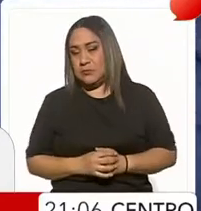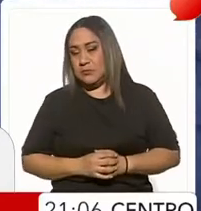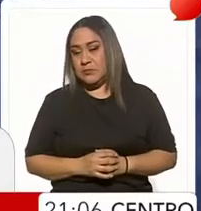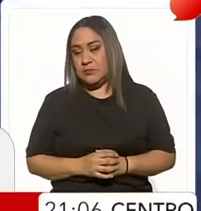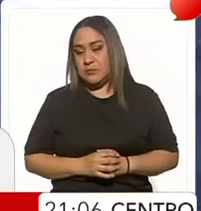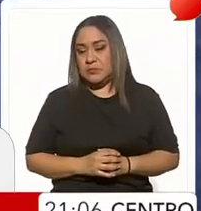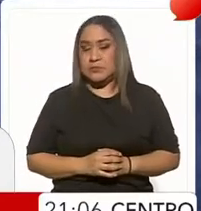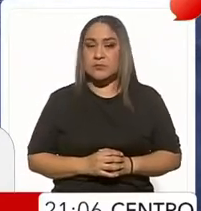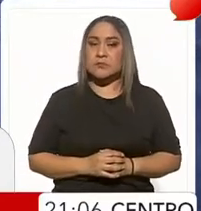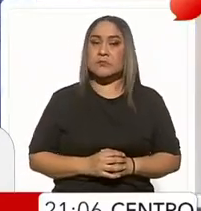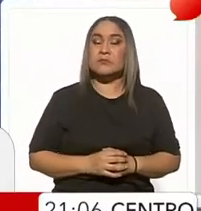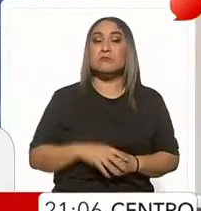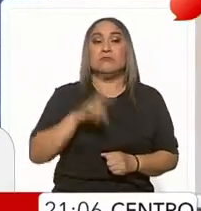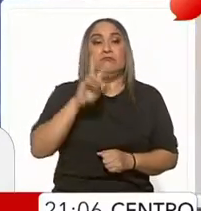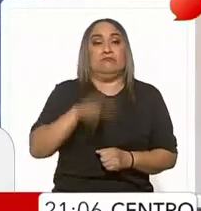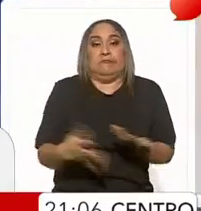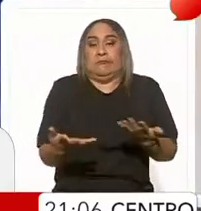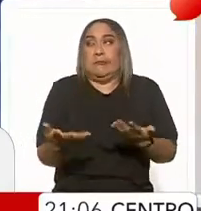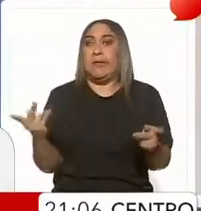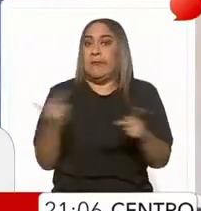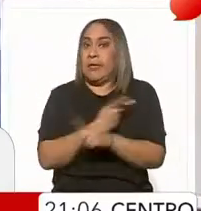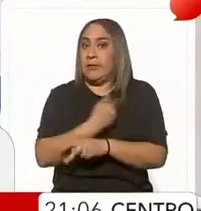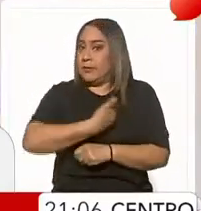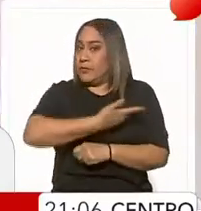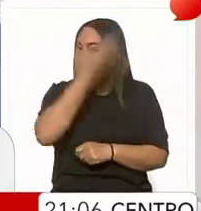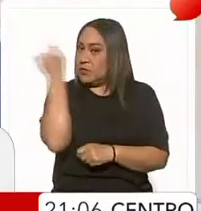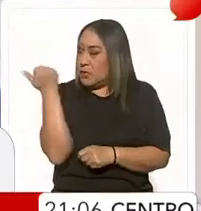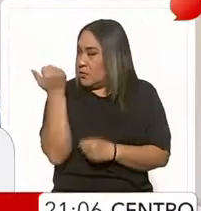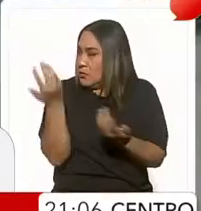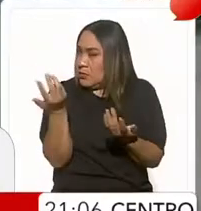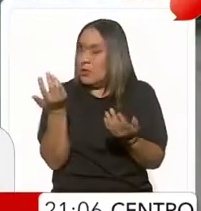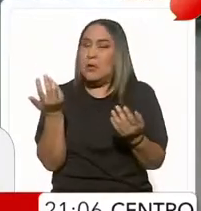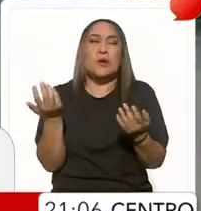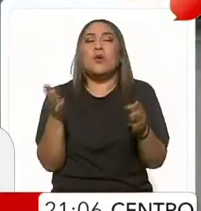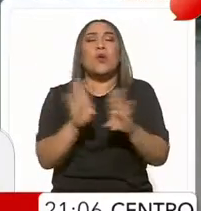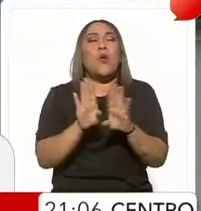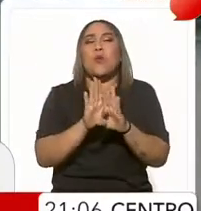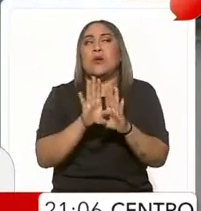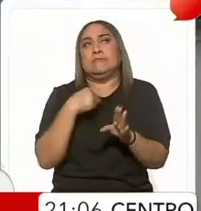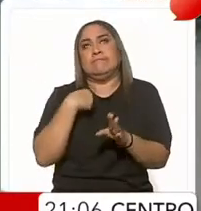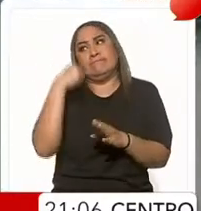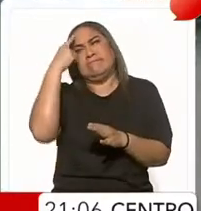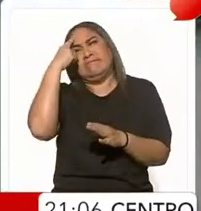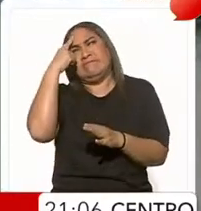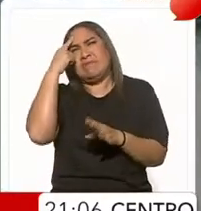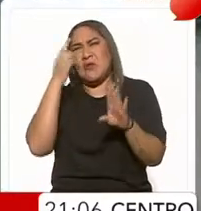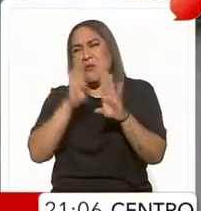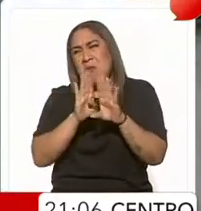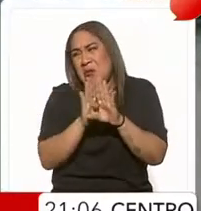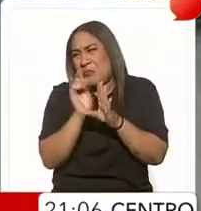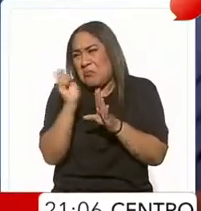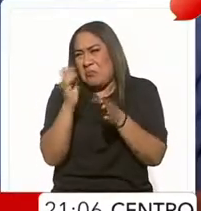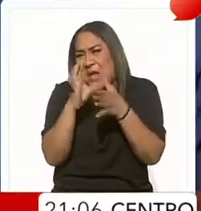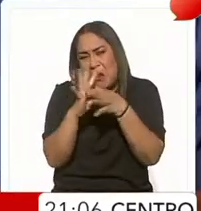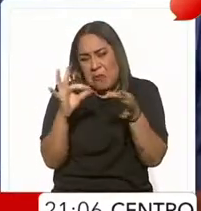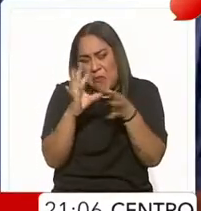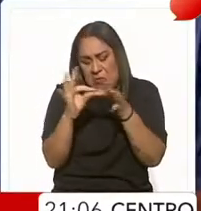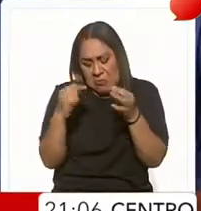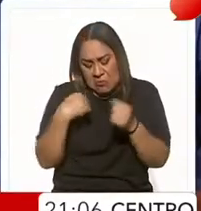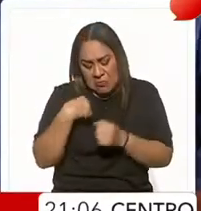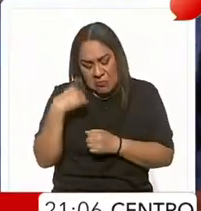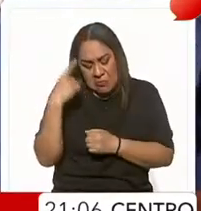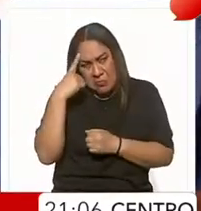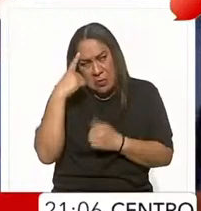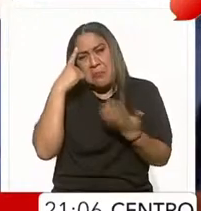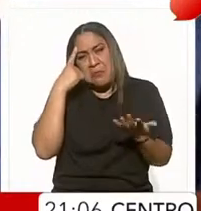está sucediendo. Nada más la única explicación lógica que tengo es que